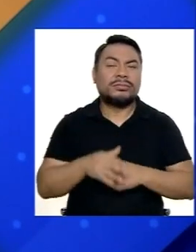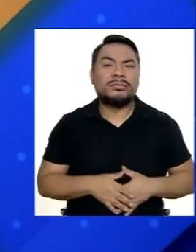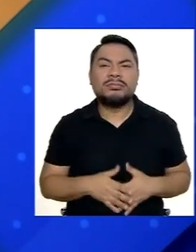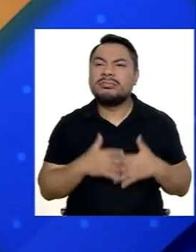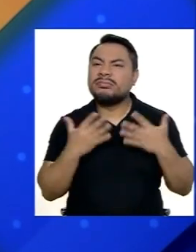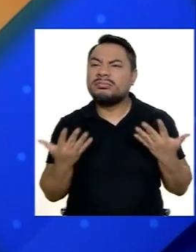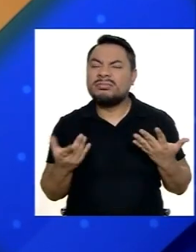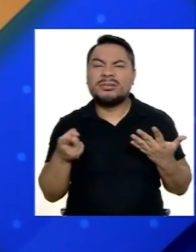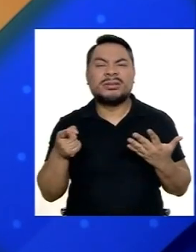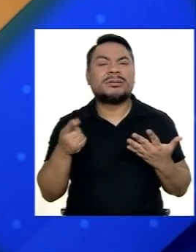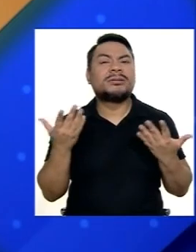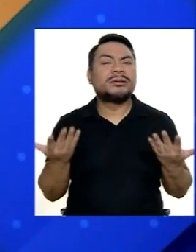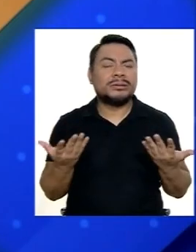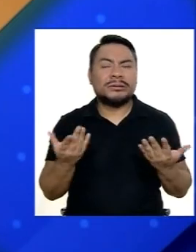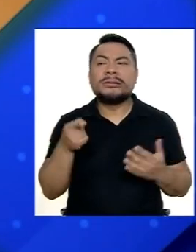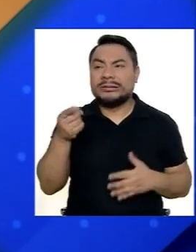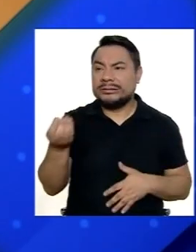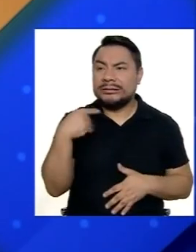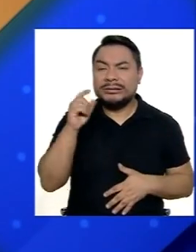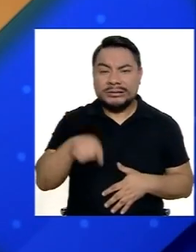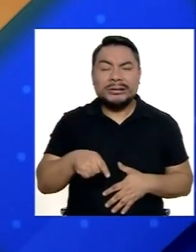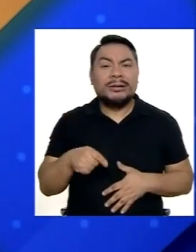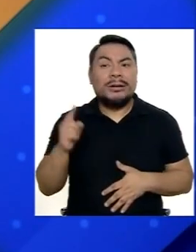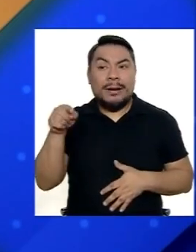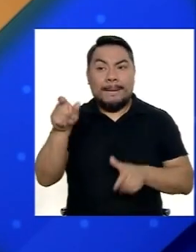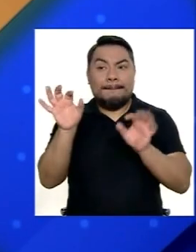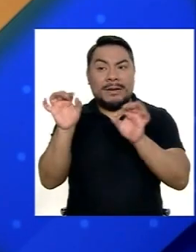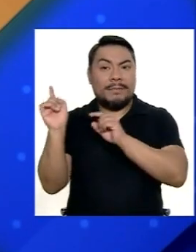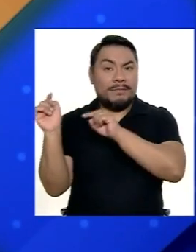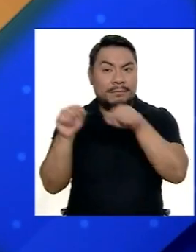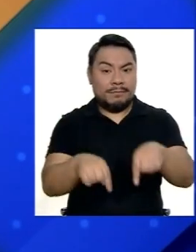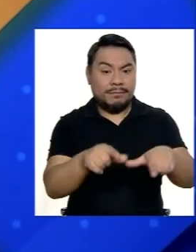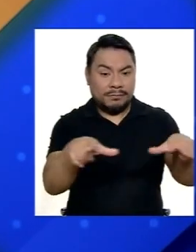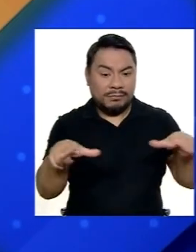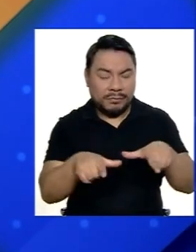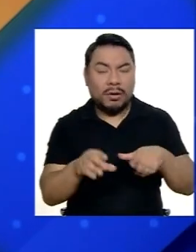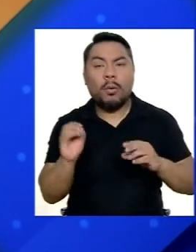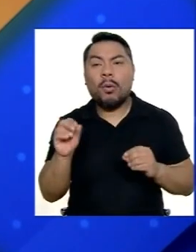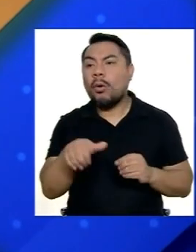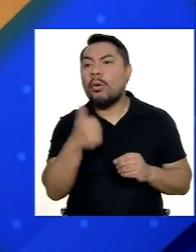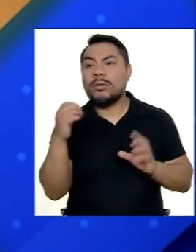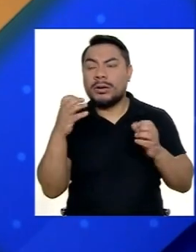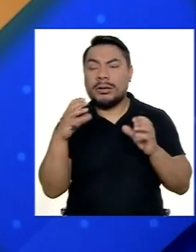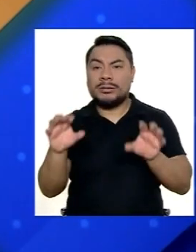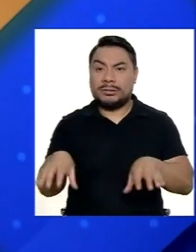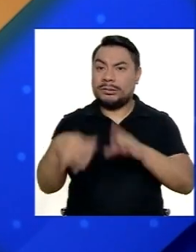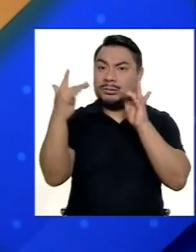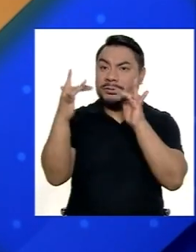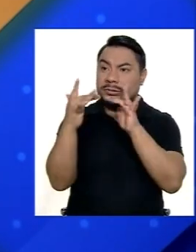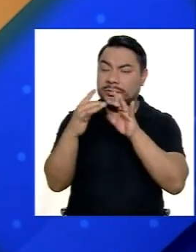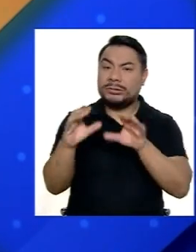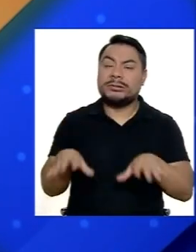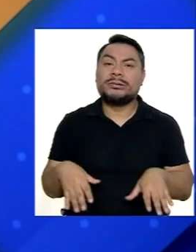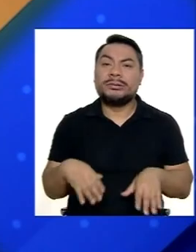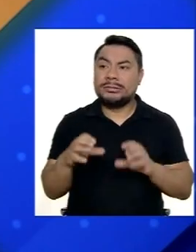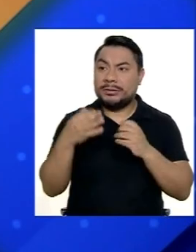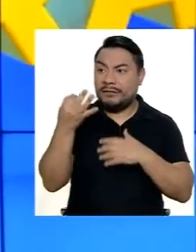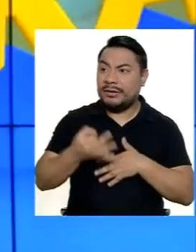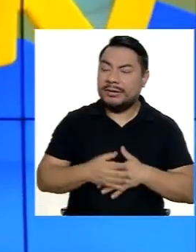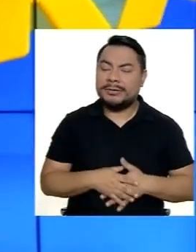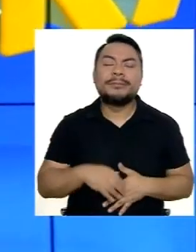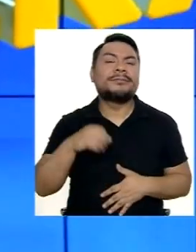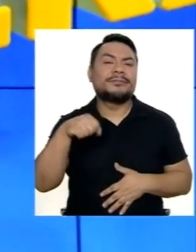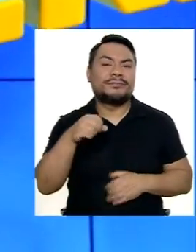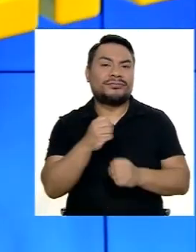Son Me estaba diciendo Que eran Presenciales O también Una parte virtual ¿Verdad? Claro que sí